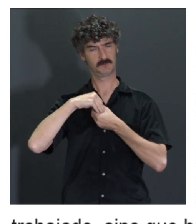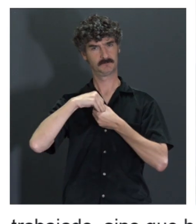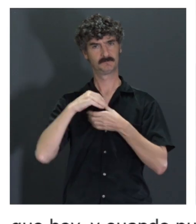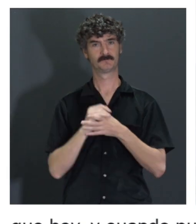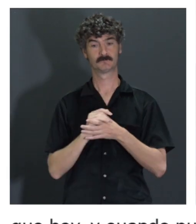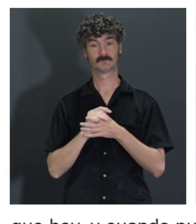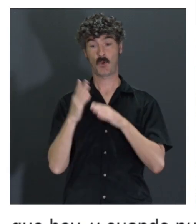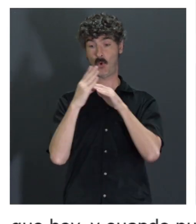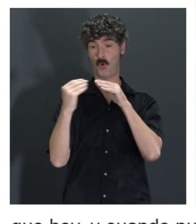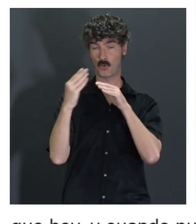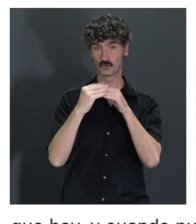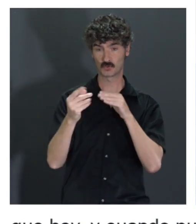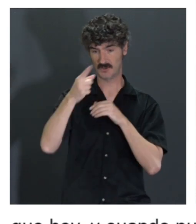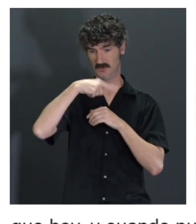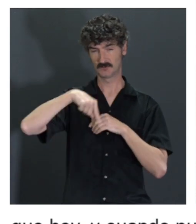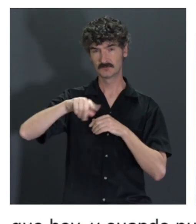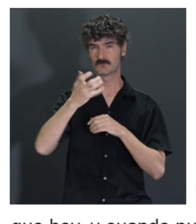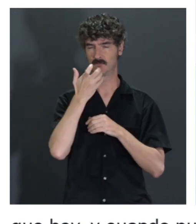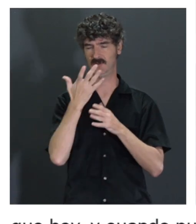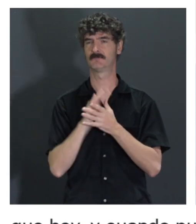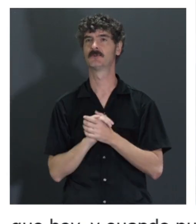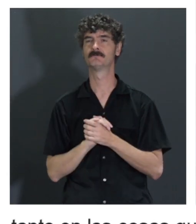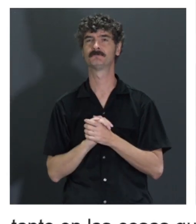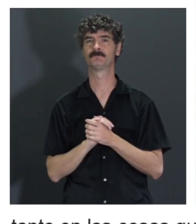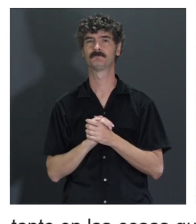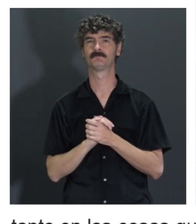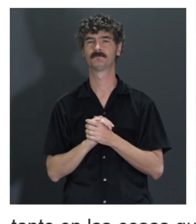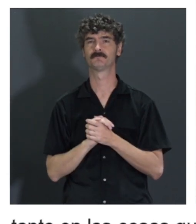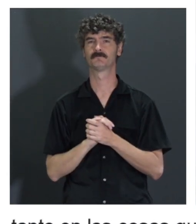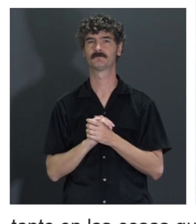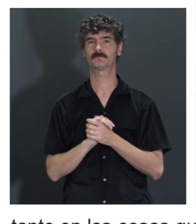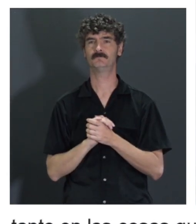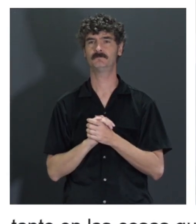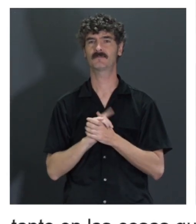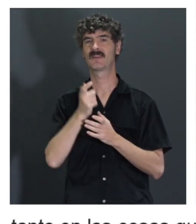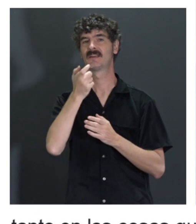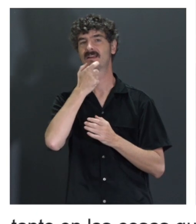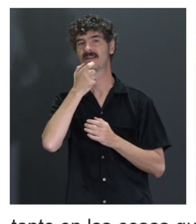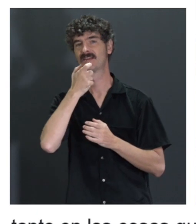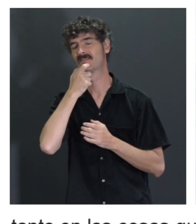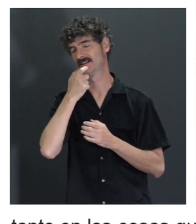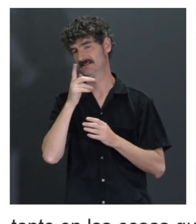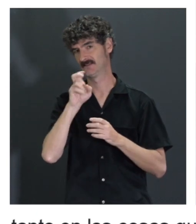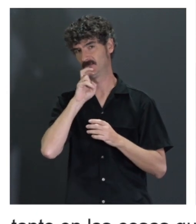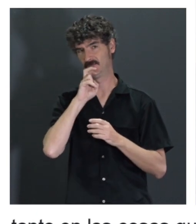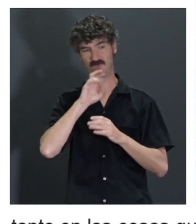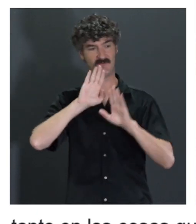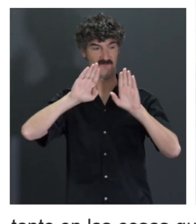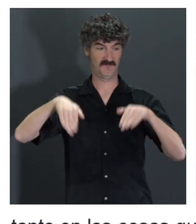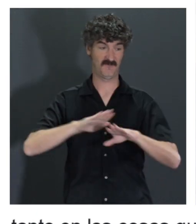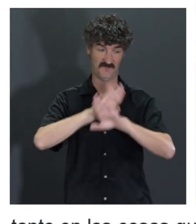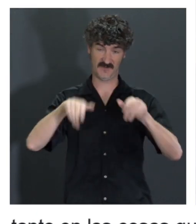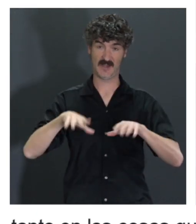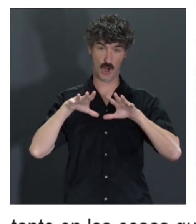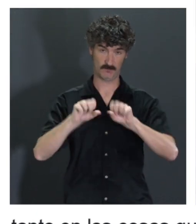de usuarios como tales, digamos, como, como, ahí me sale en inglés, final users. O sea, como usuarios